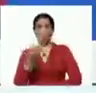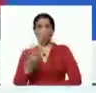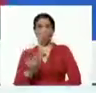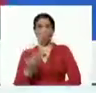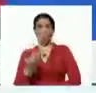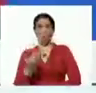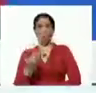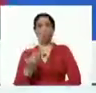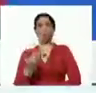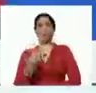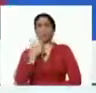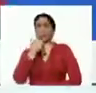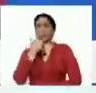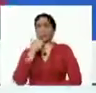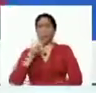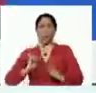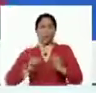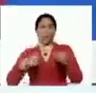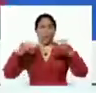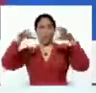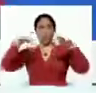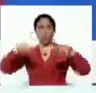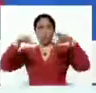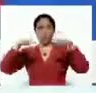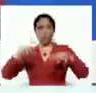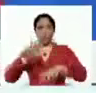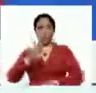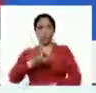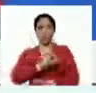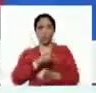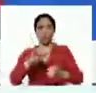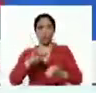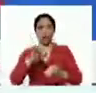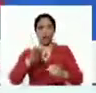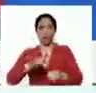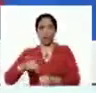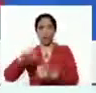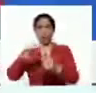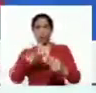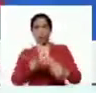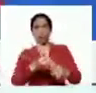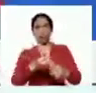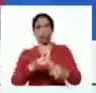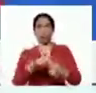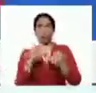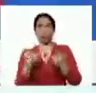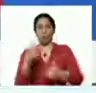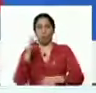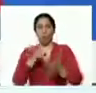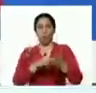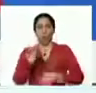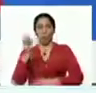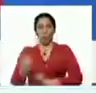llegando las lluvias al país. Vamos al ciclo de siembra invierno. 2020.